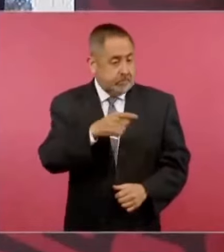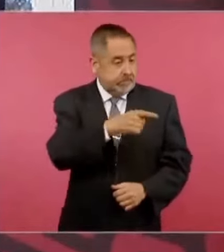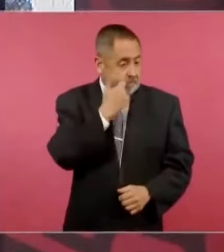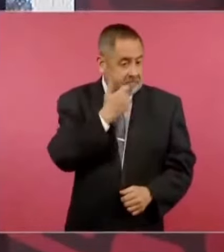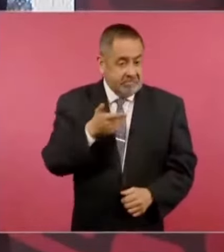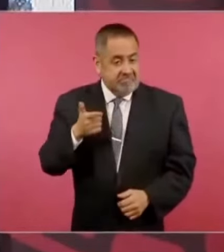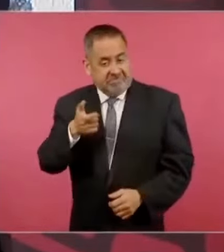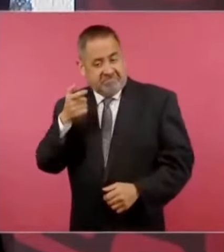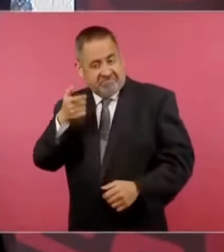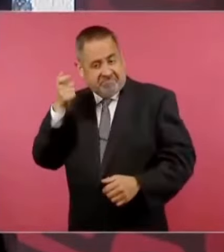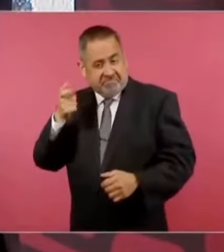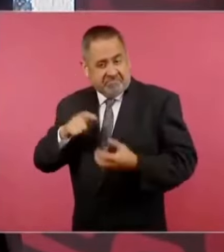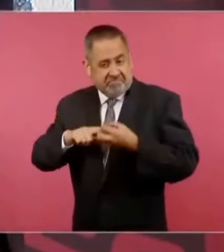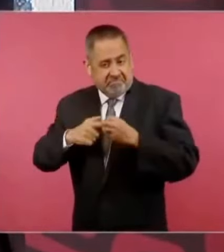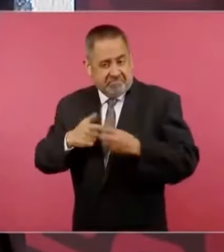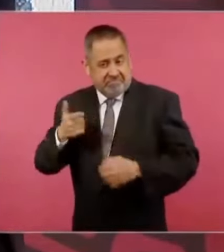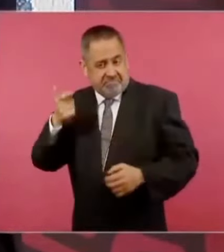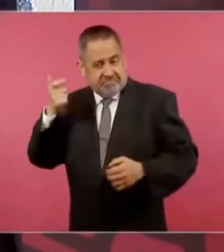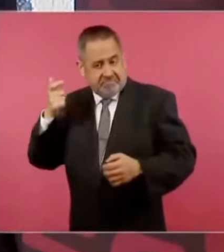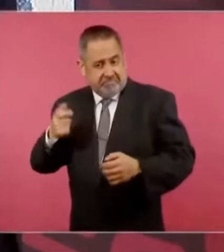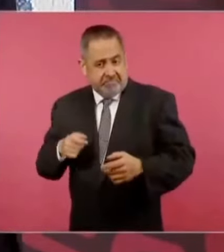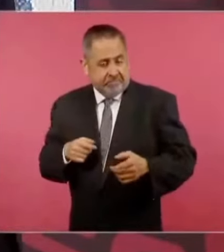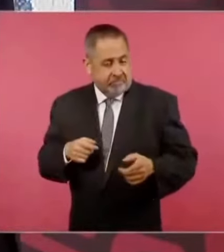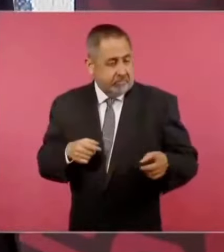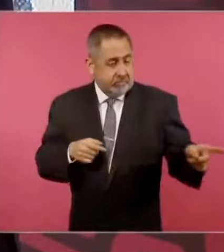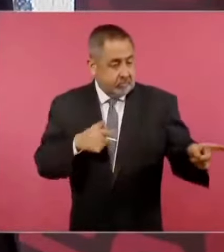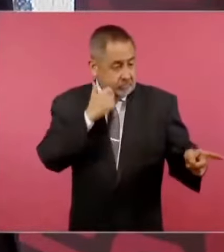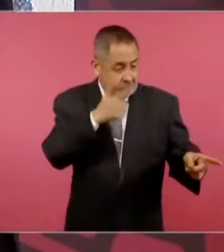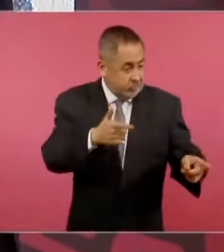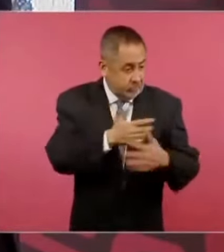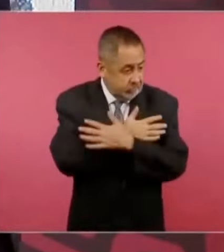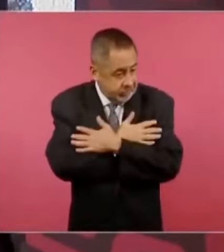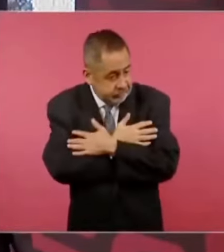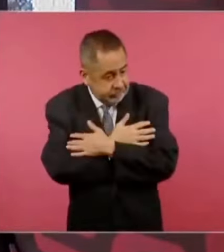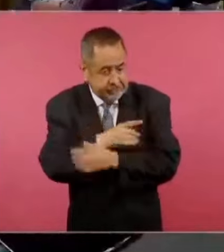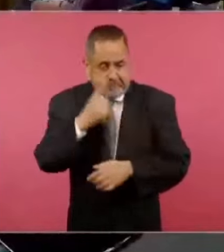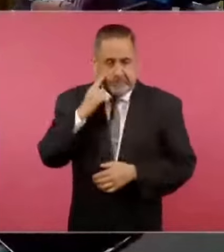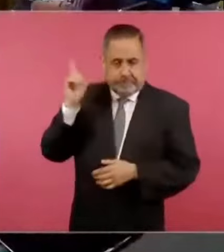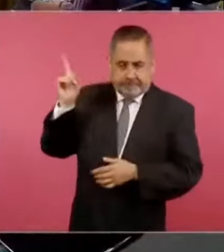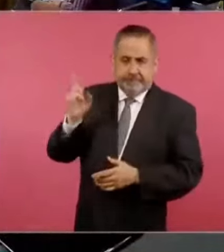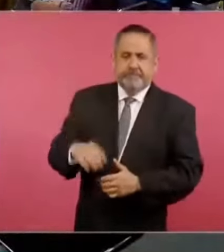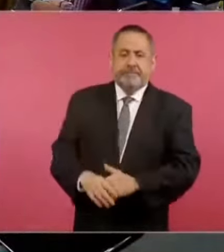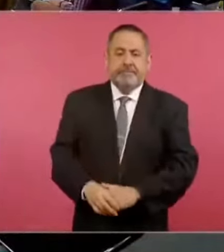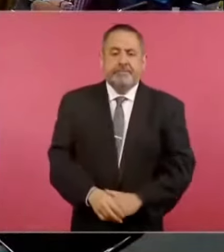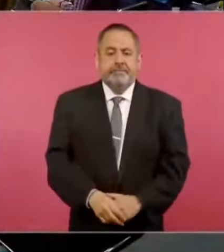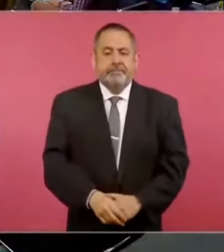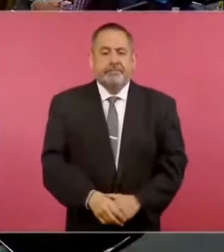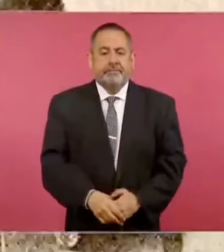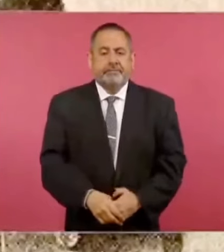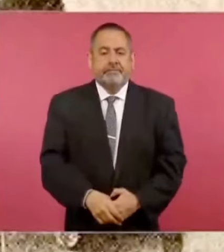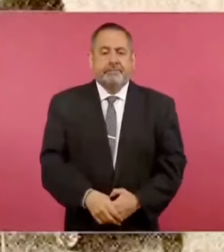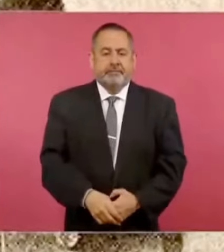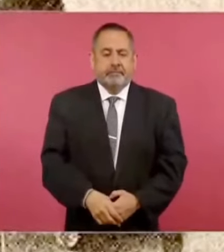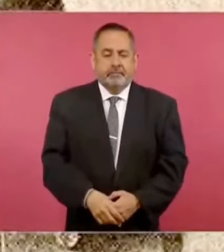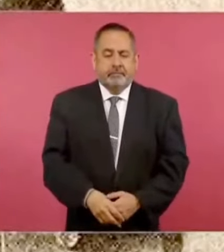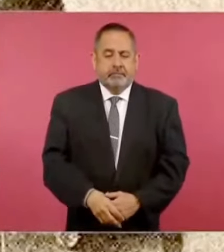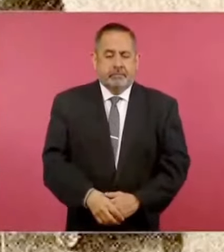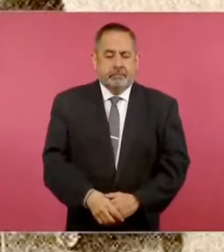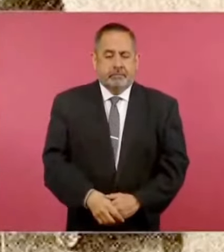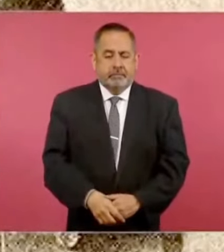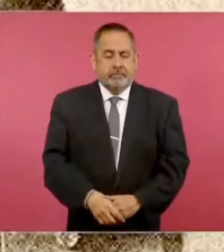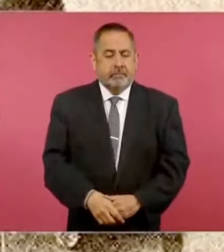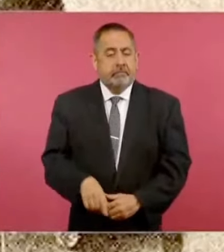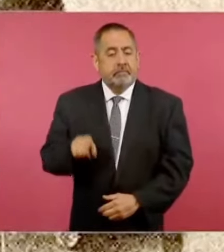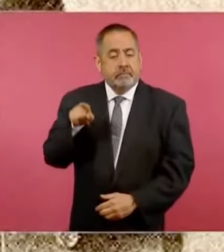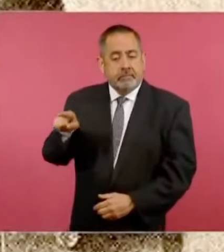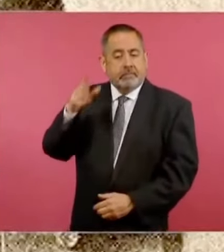y no los abrazos, él fue